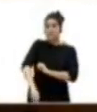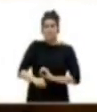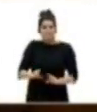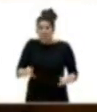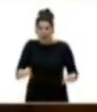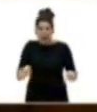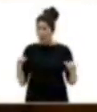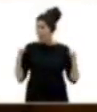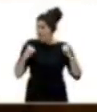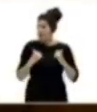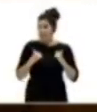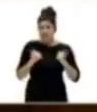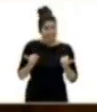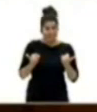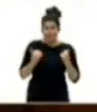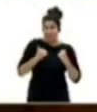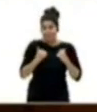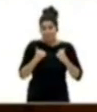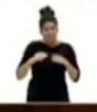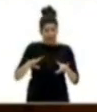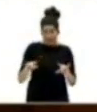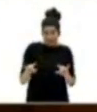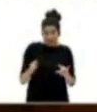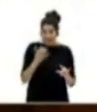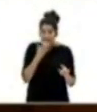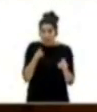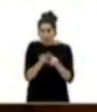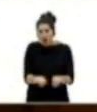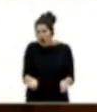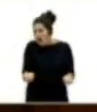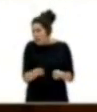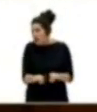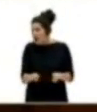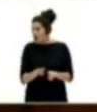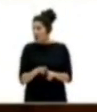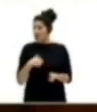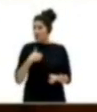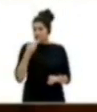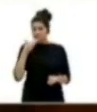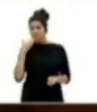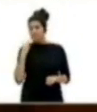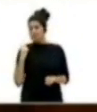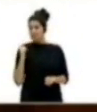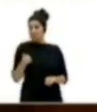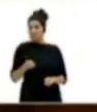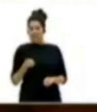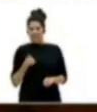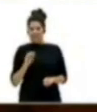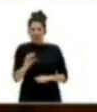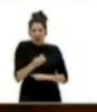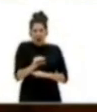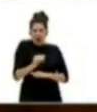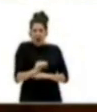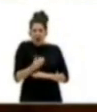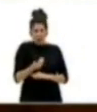llevar mochila. Si se sigue haciendo lo mismo y viviendo con privilegios, con salarios y dietas excesivos, muy por